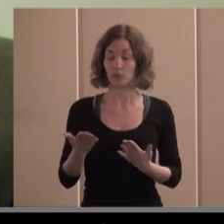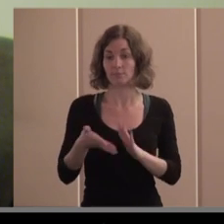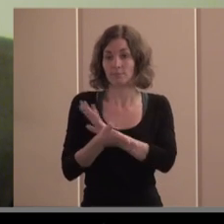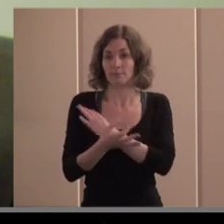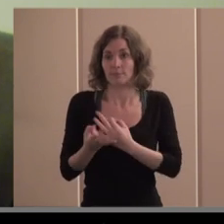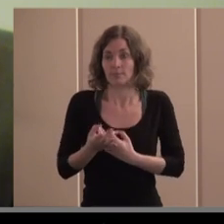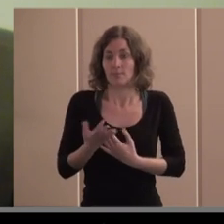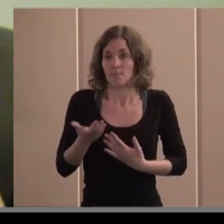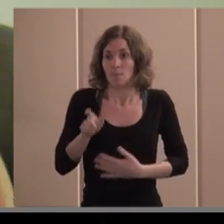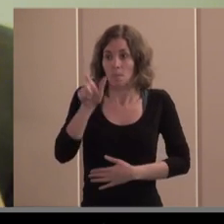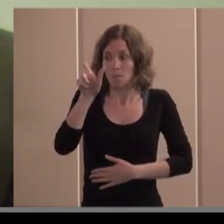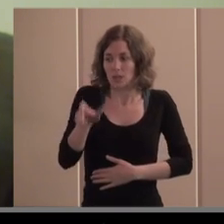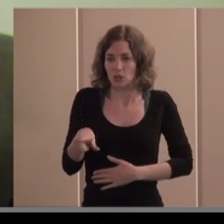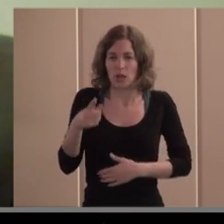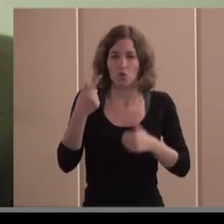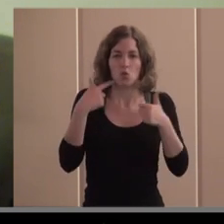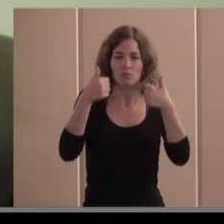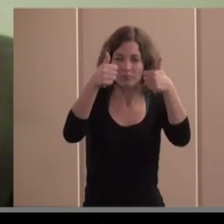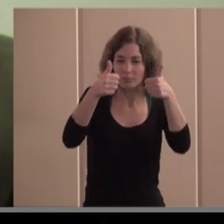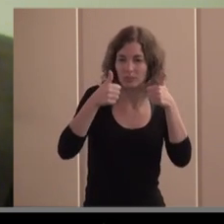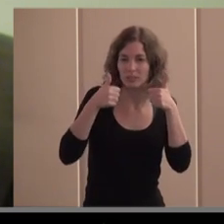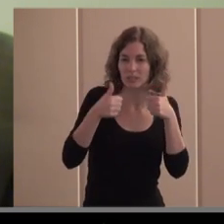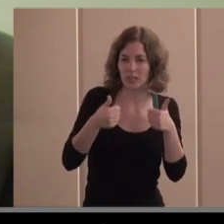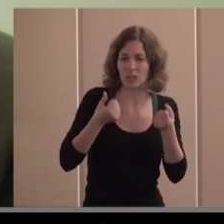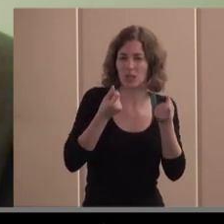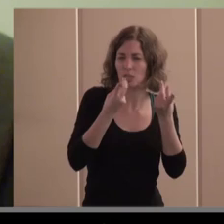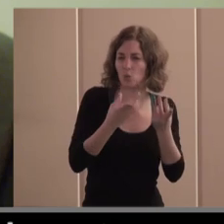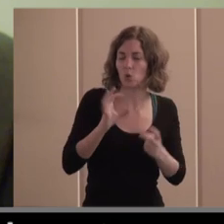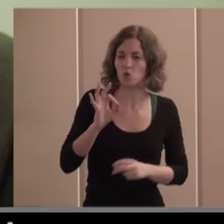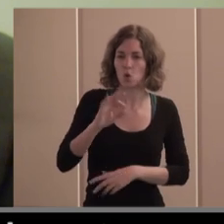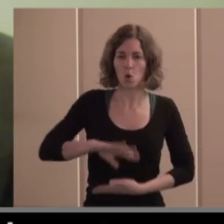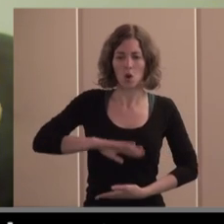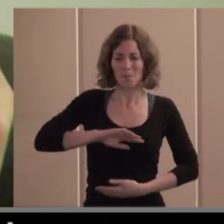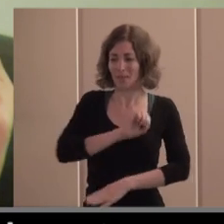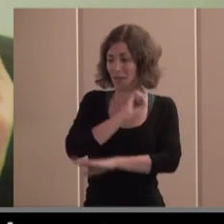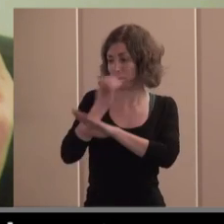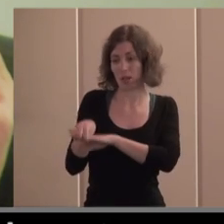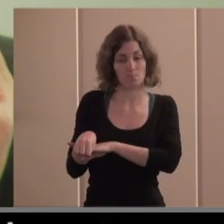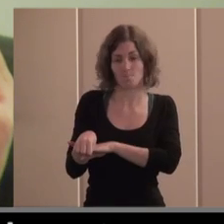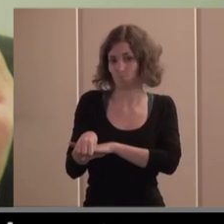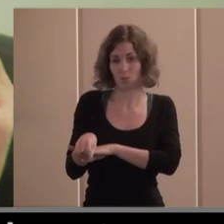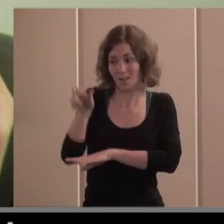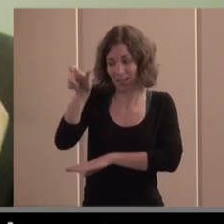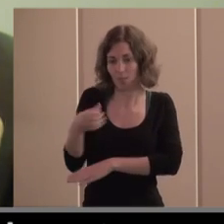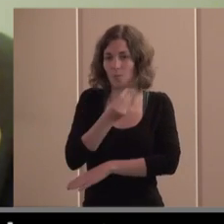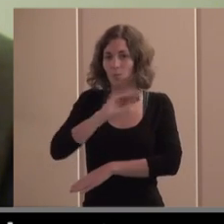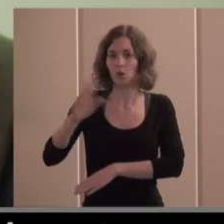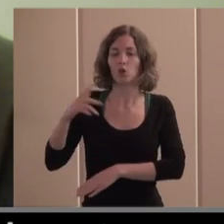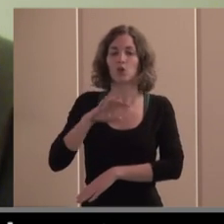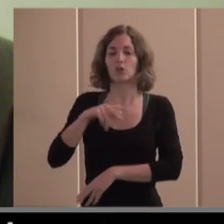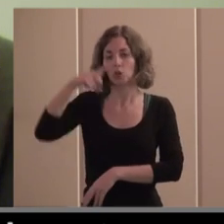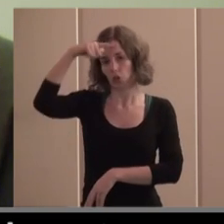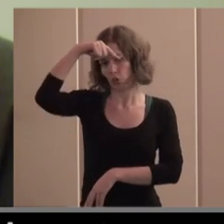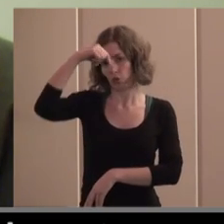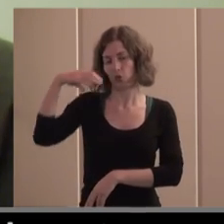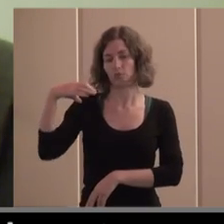titulado y habilitado para hablarnos sobre los retos que el doctor Cabra de Luna doctor